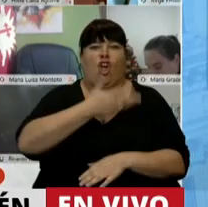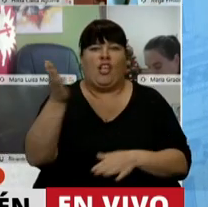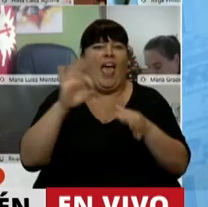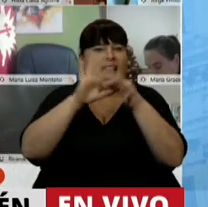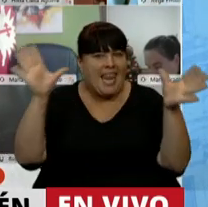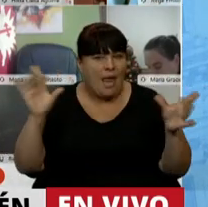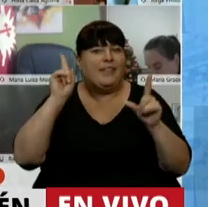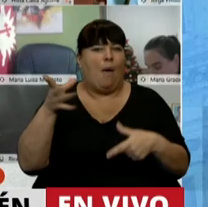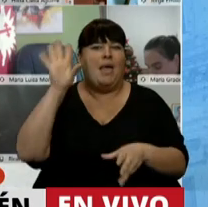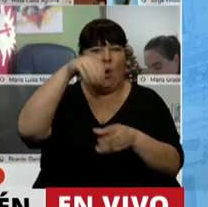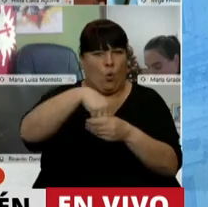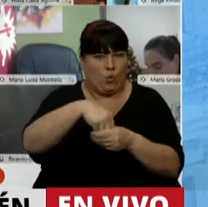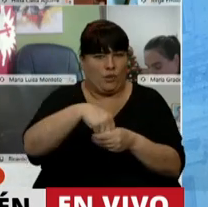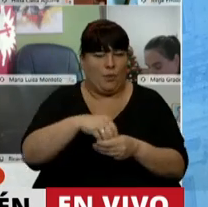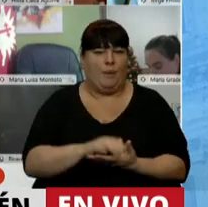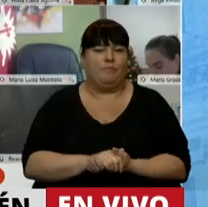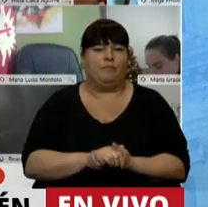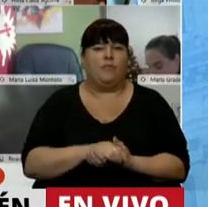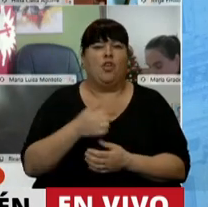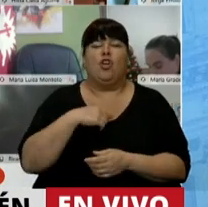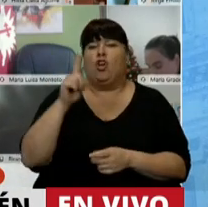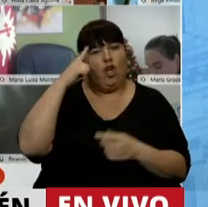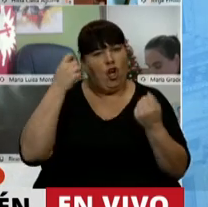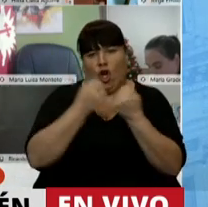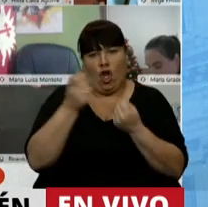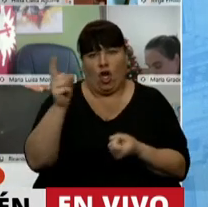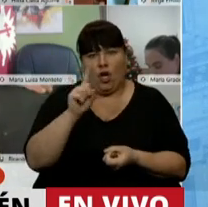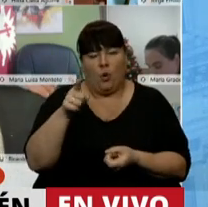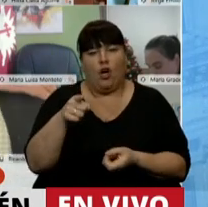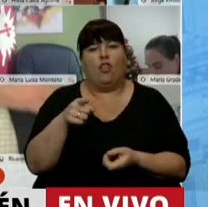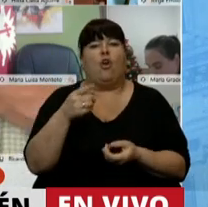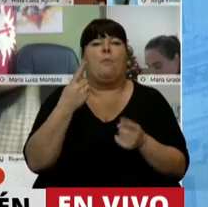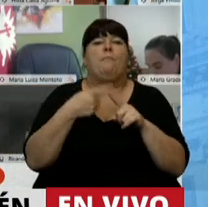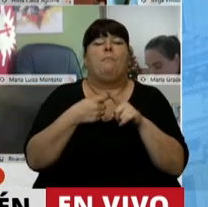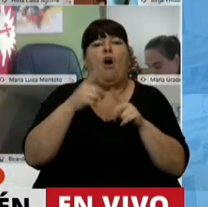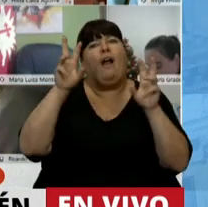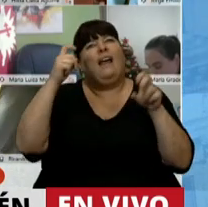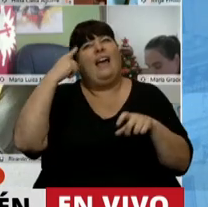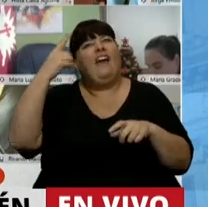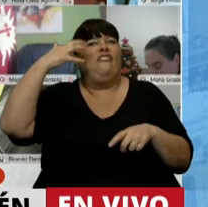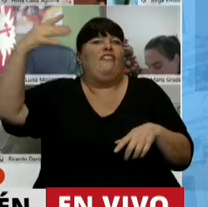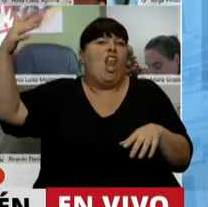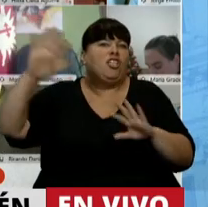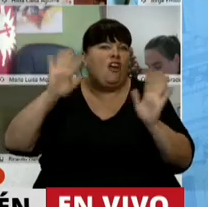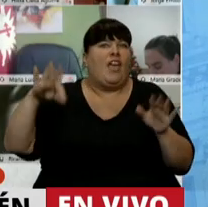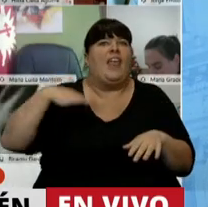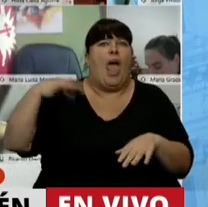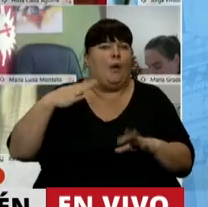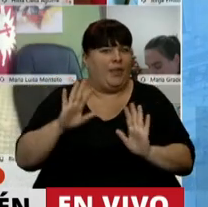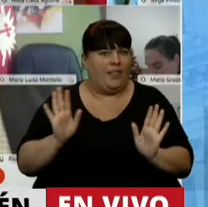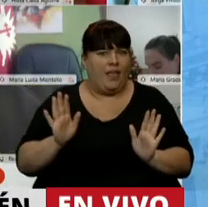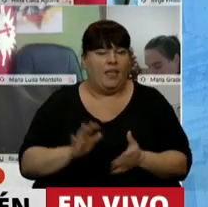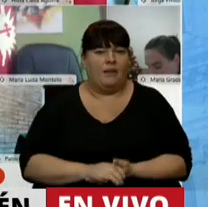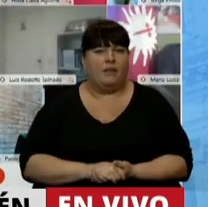libre e inclusiva. No estoy de acuerdo por una concepción filosófica de la vida.